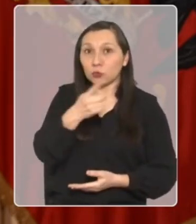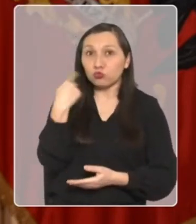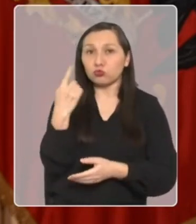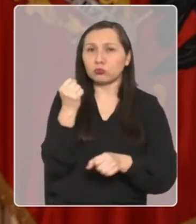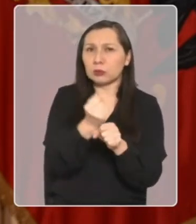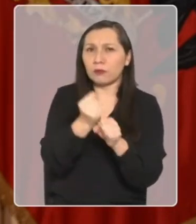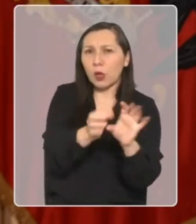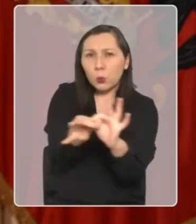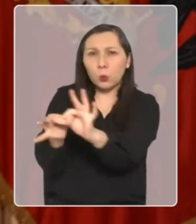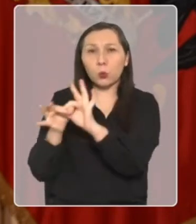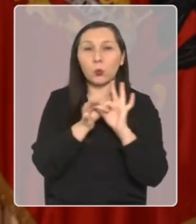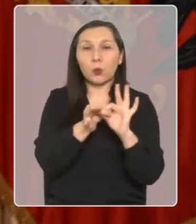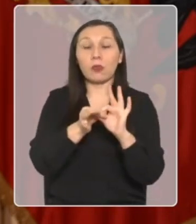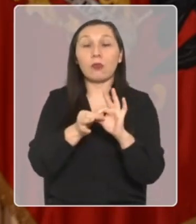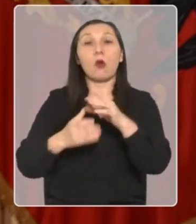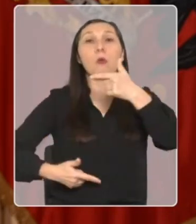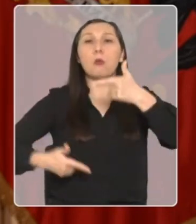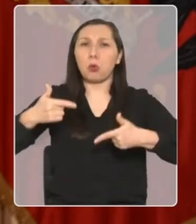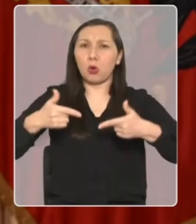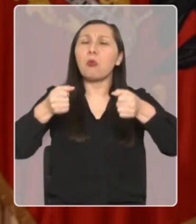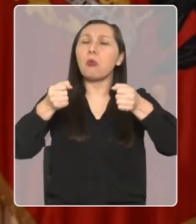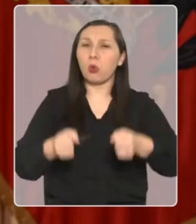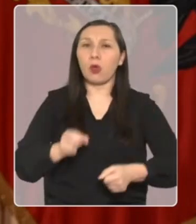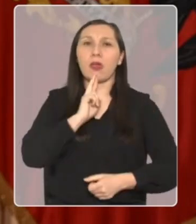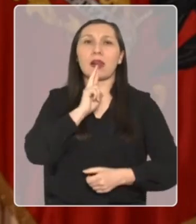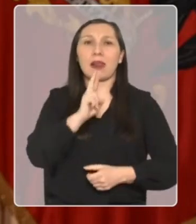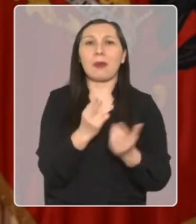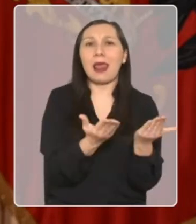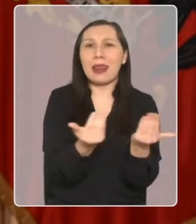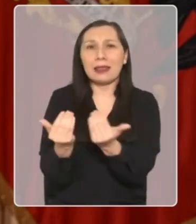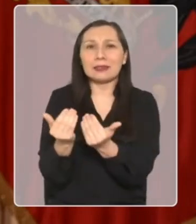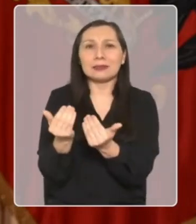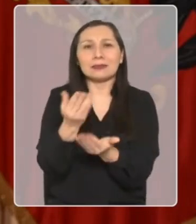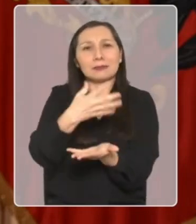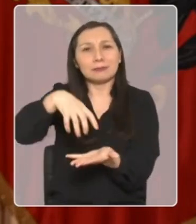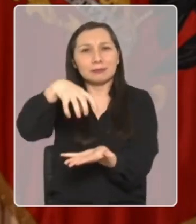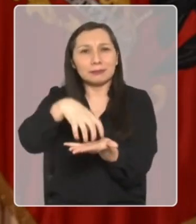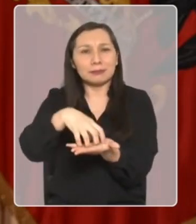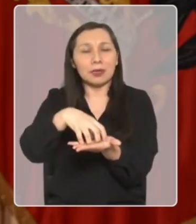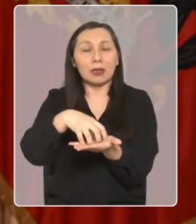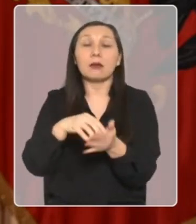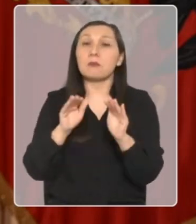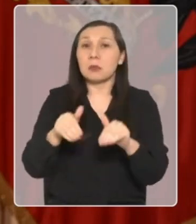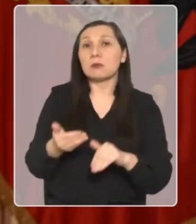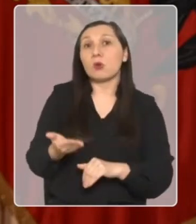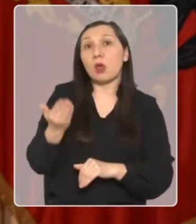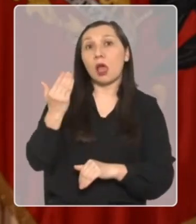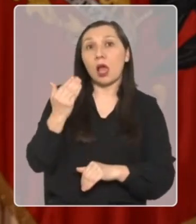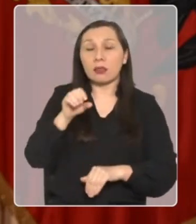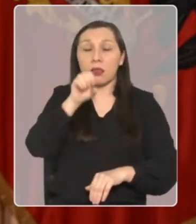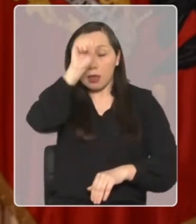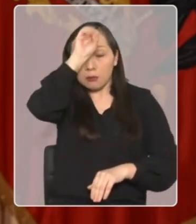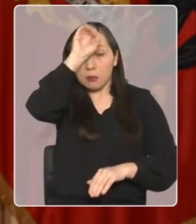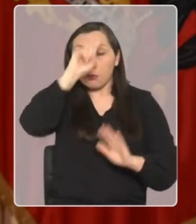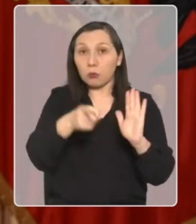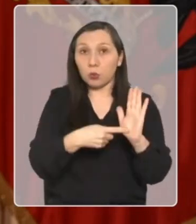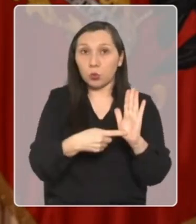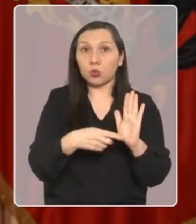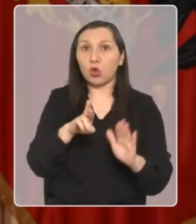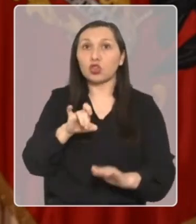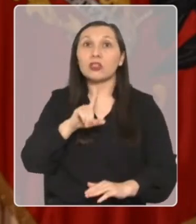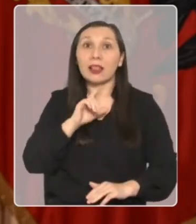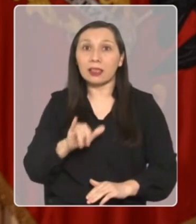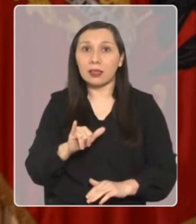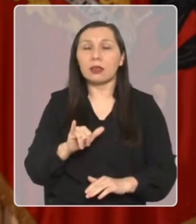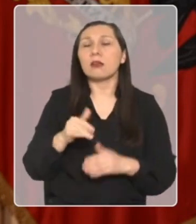cuando trabajamos unidos, la política puede responder a las necesidades de nuestro pueblo, tal como ocurrió con el Royal Timinero o como lo